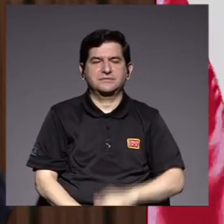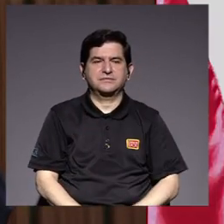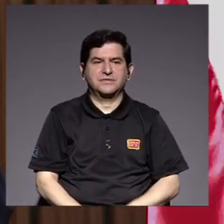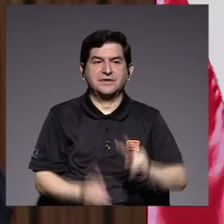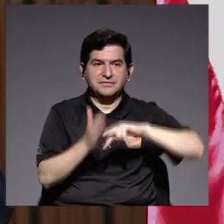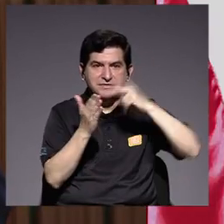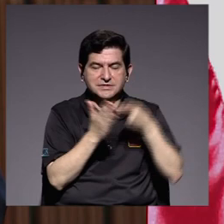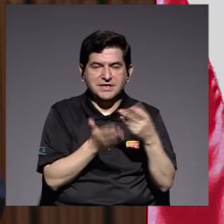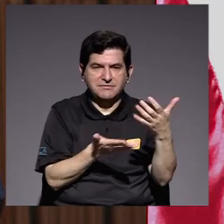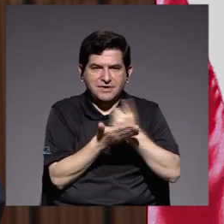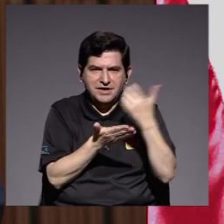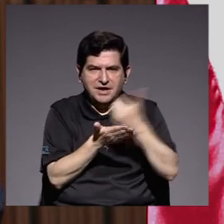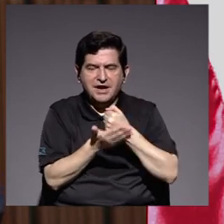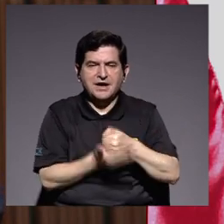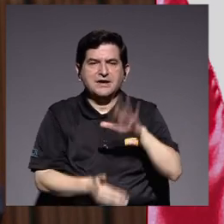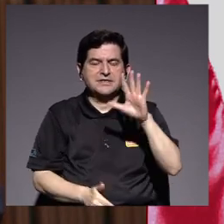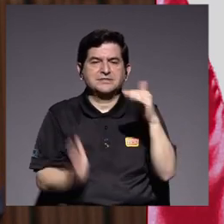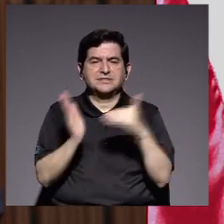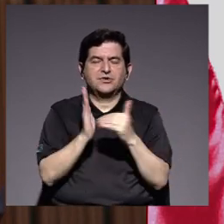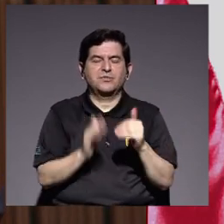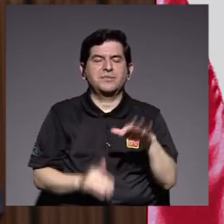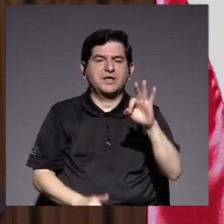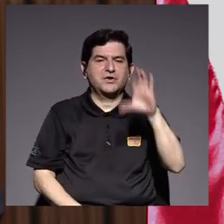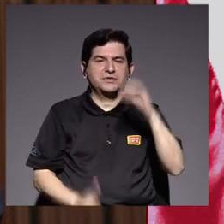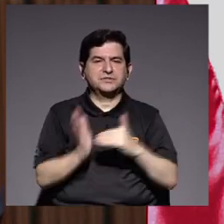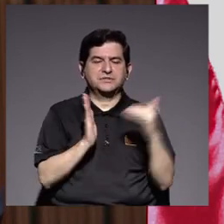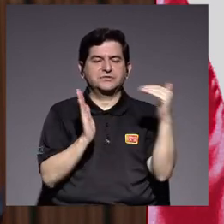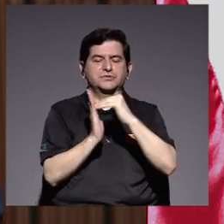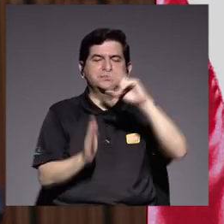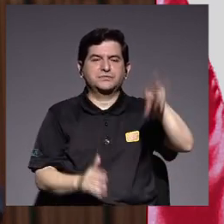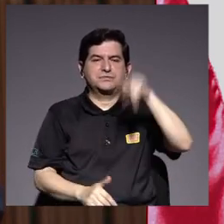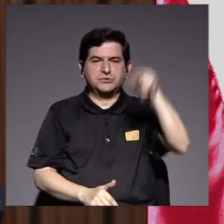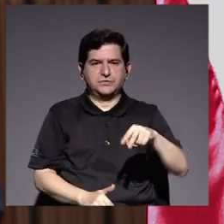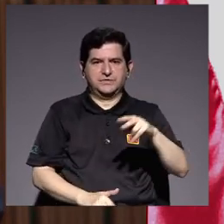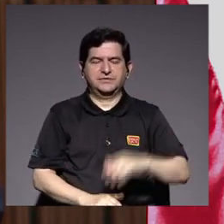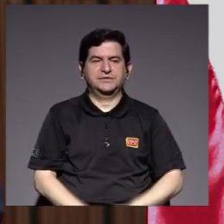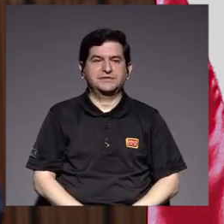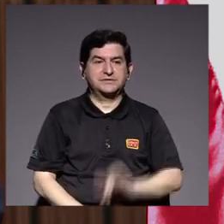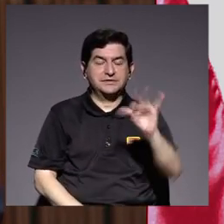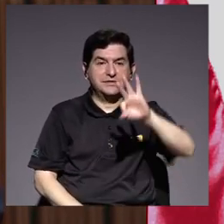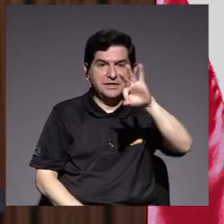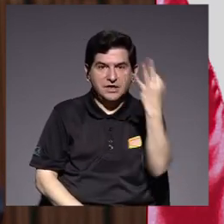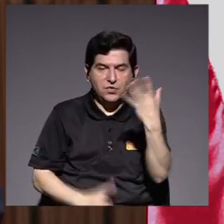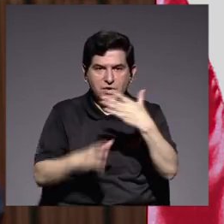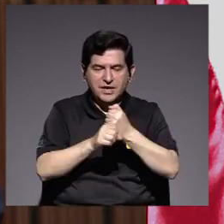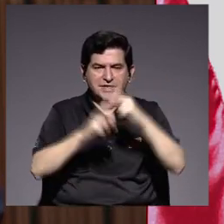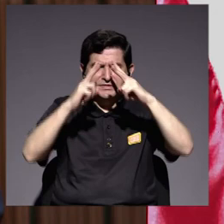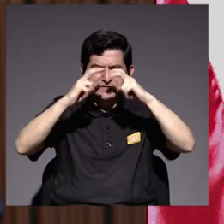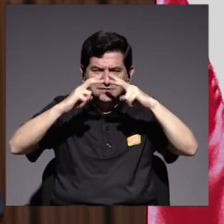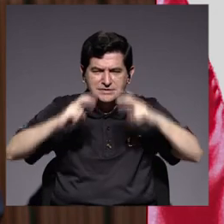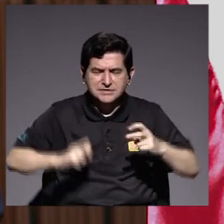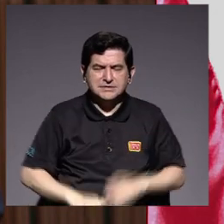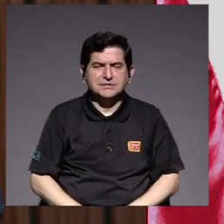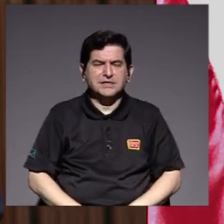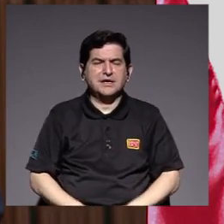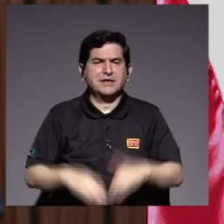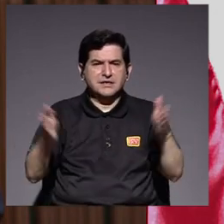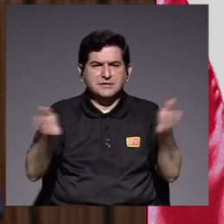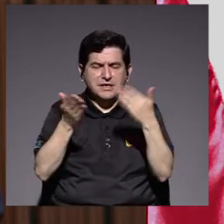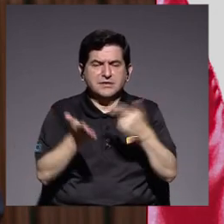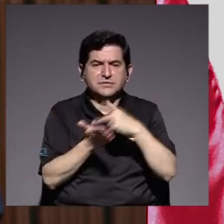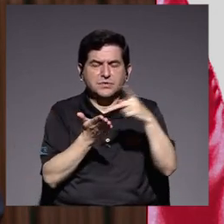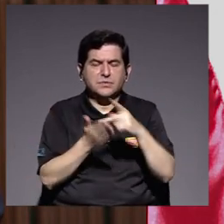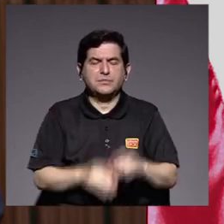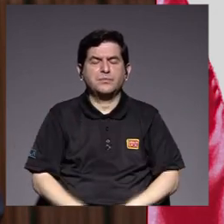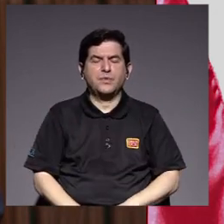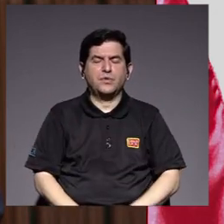significando un ahorro cercano a los 5,900 millones de colones del mismo modo se realizó una revisión del incentivo salarial por mérito